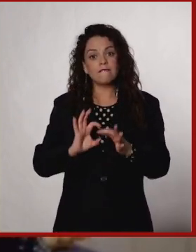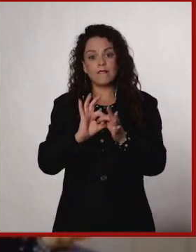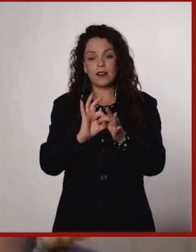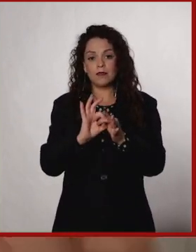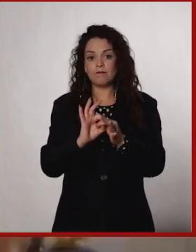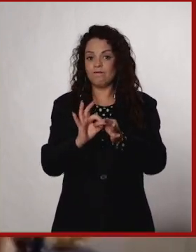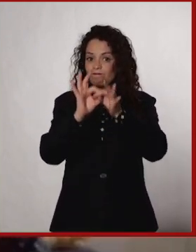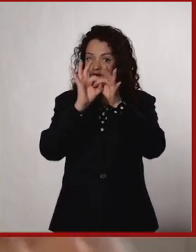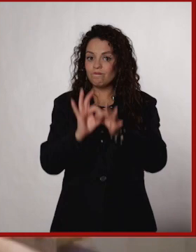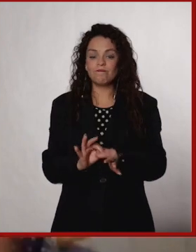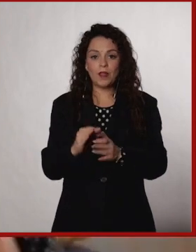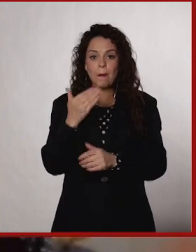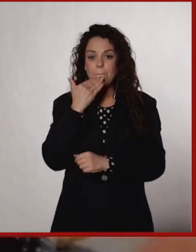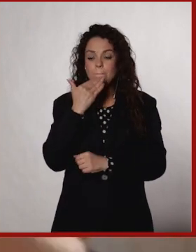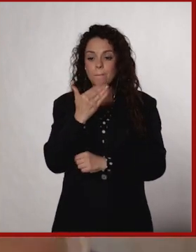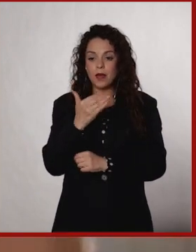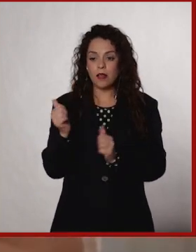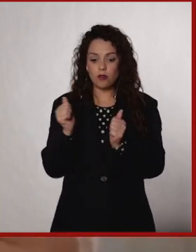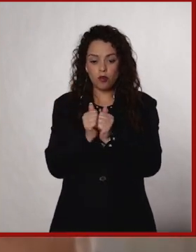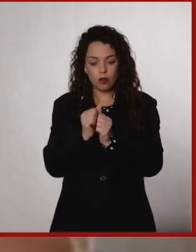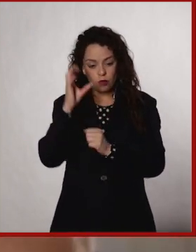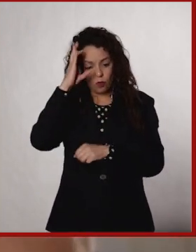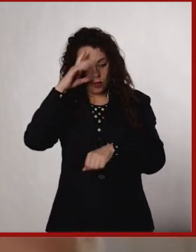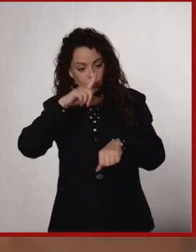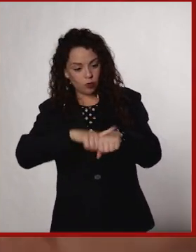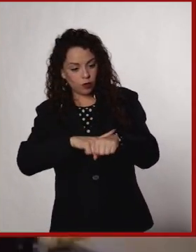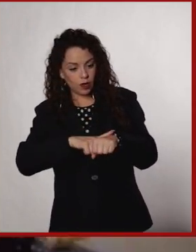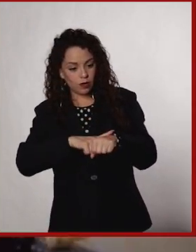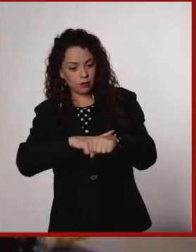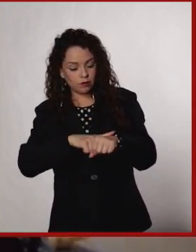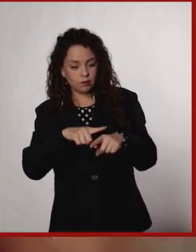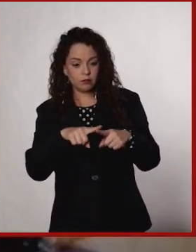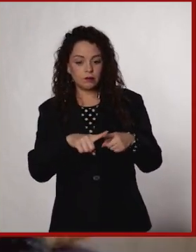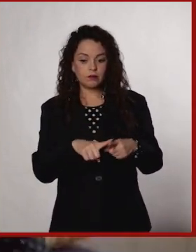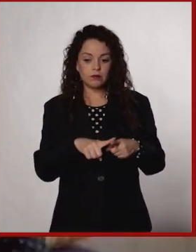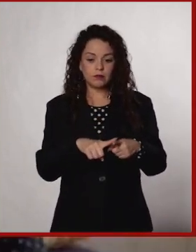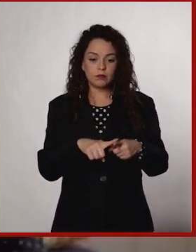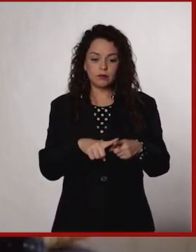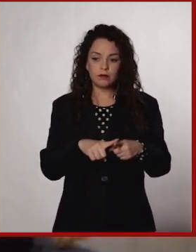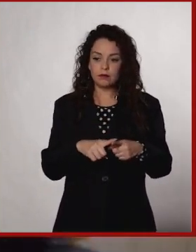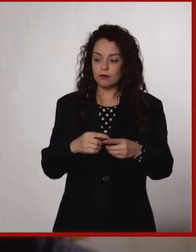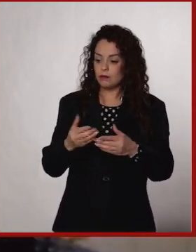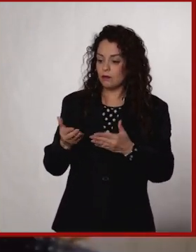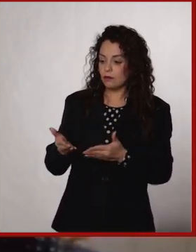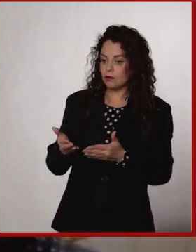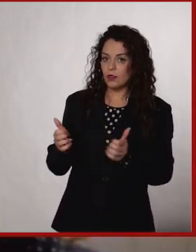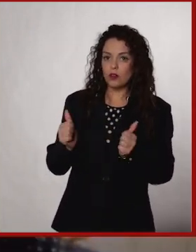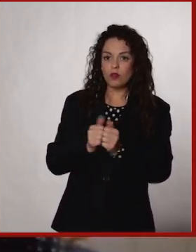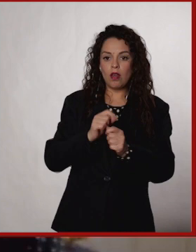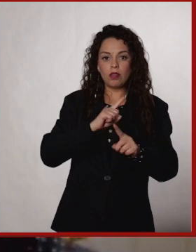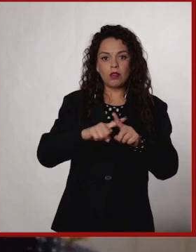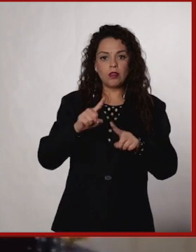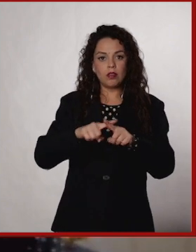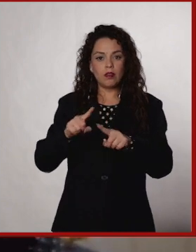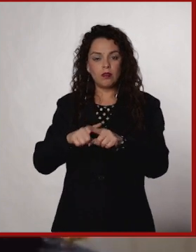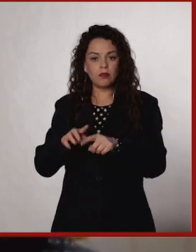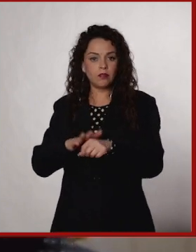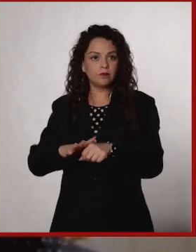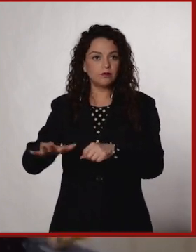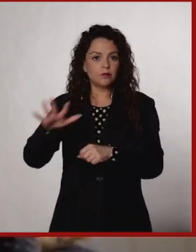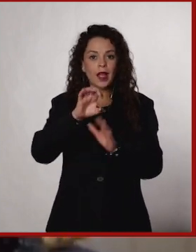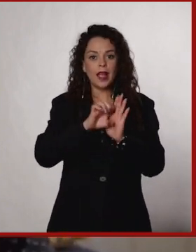súper íntima, en ese sentido, de la cultura con las